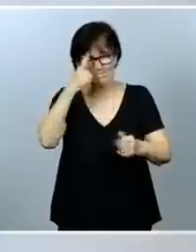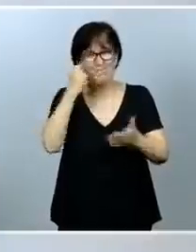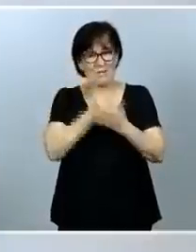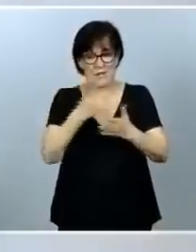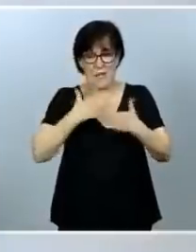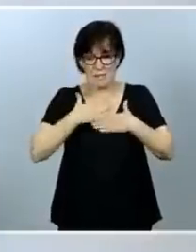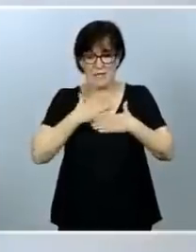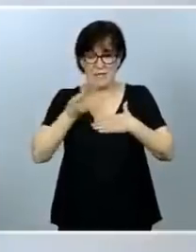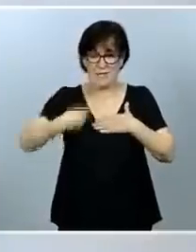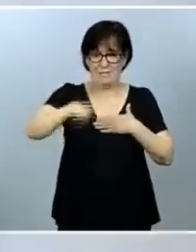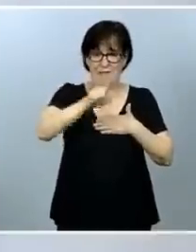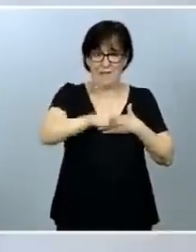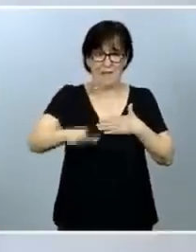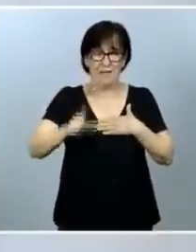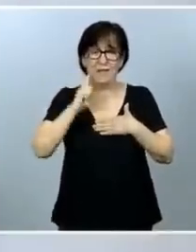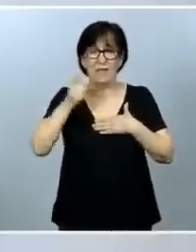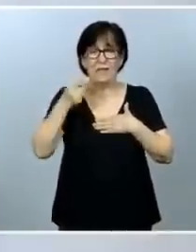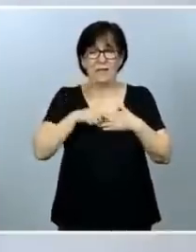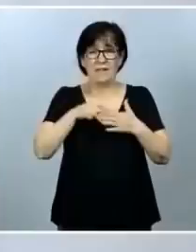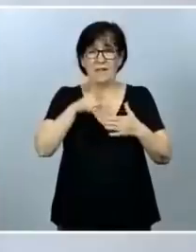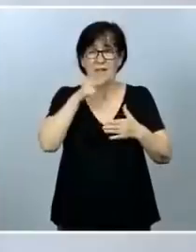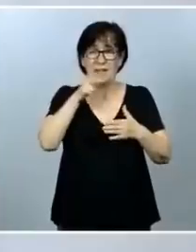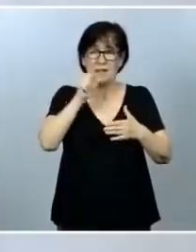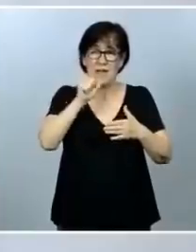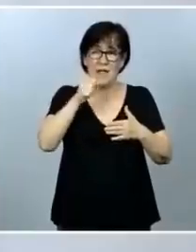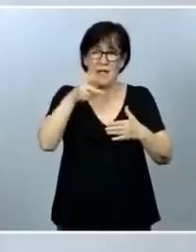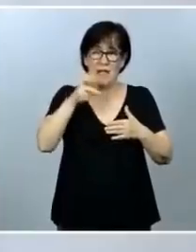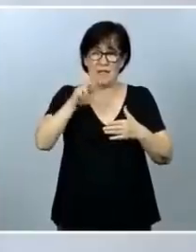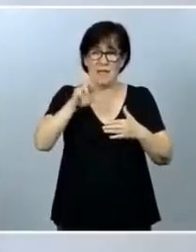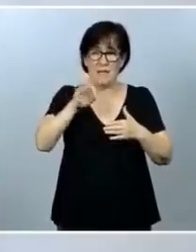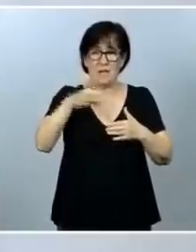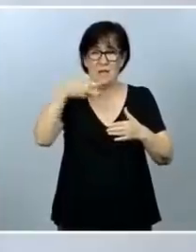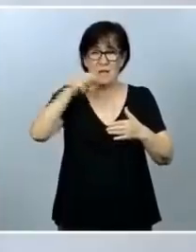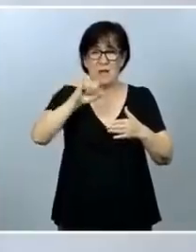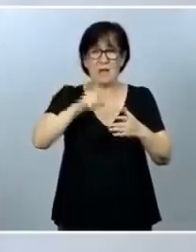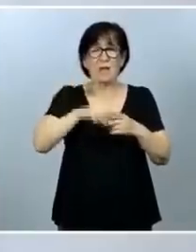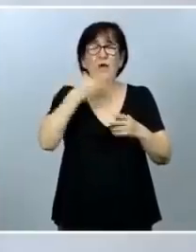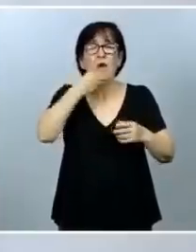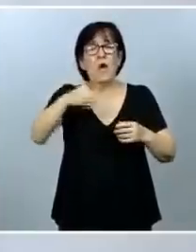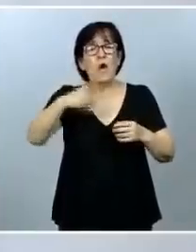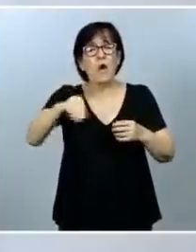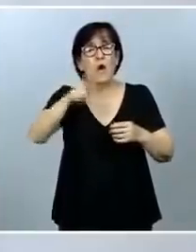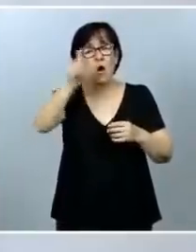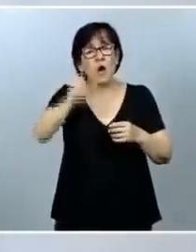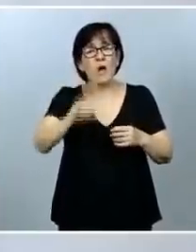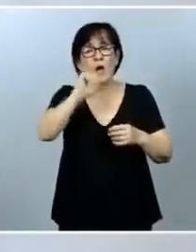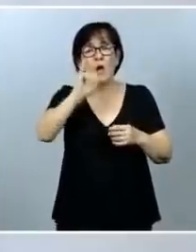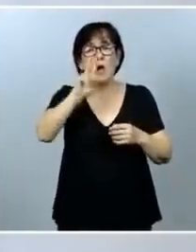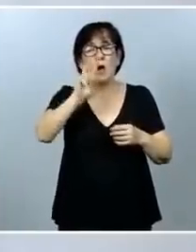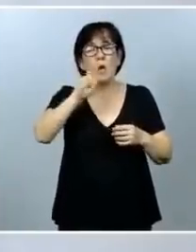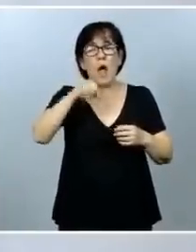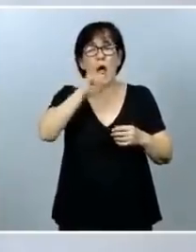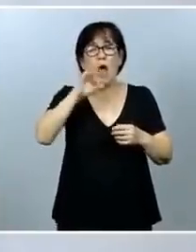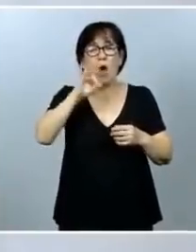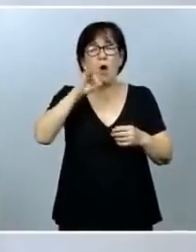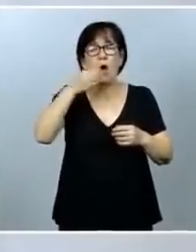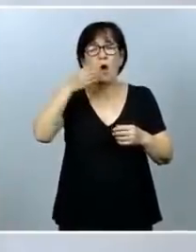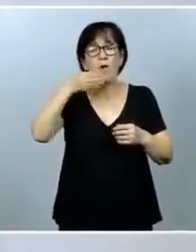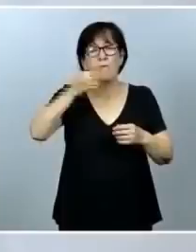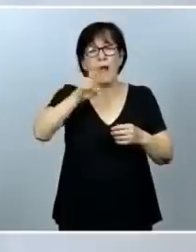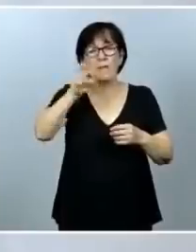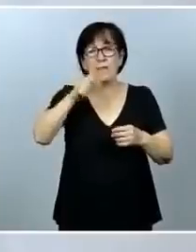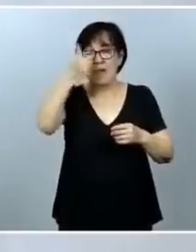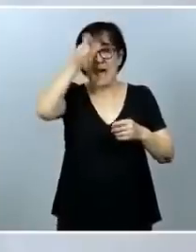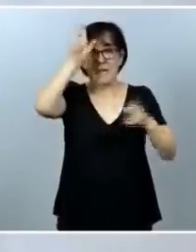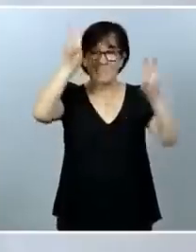en este país, una película de Achero Mañas, protagonizada por un jovencísimo, Juanjo Ballesta, El Bola, que